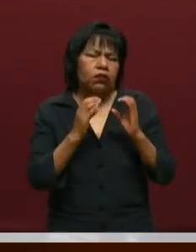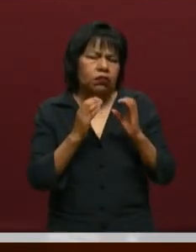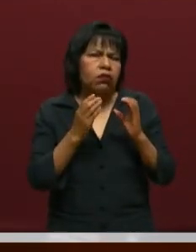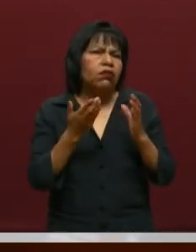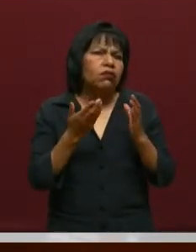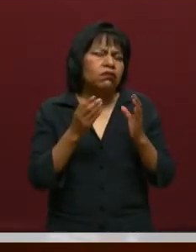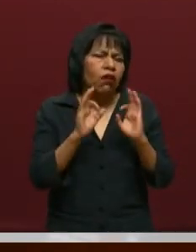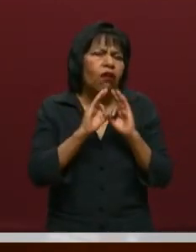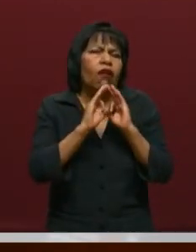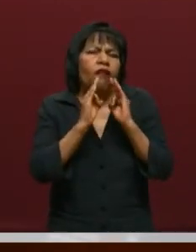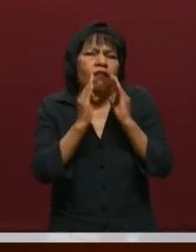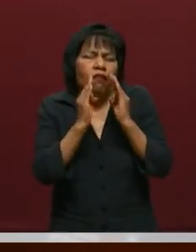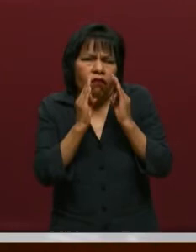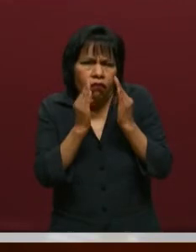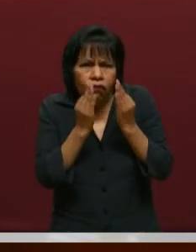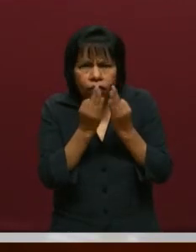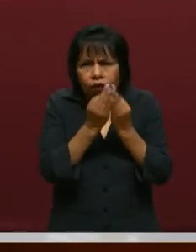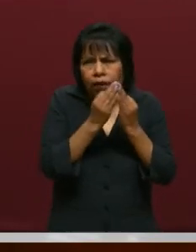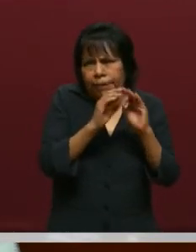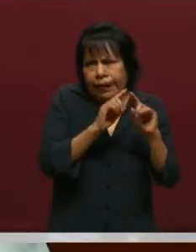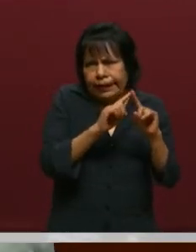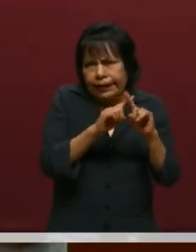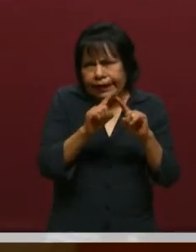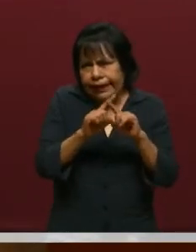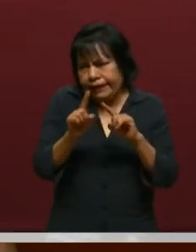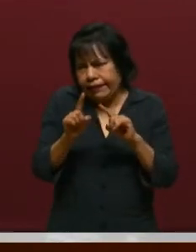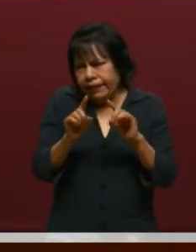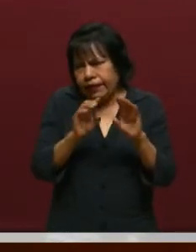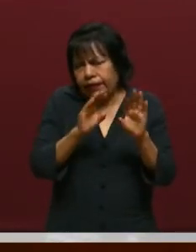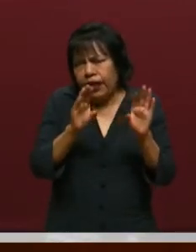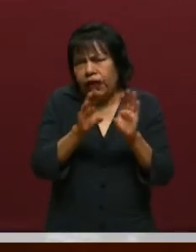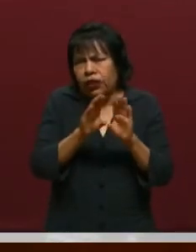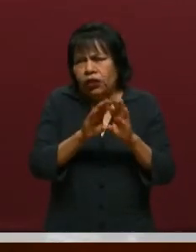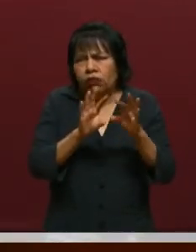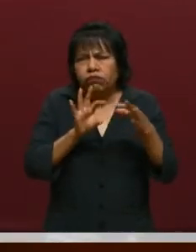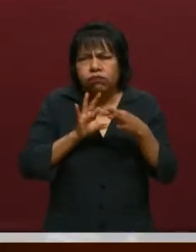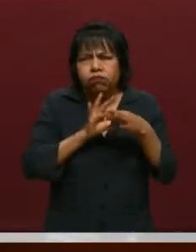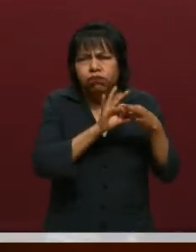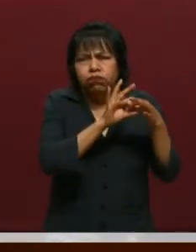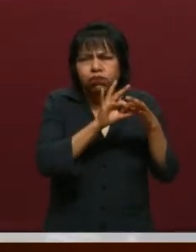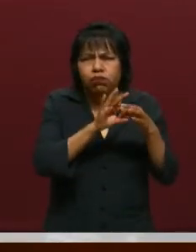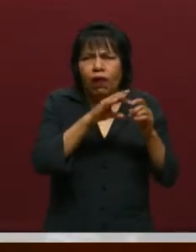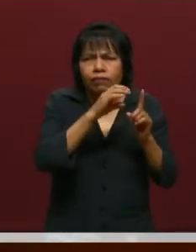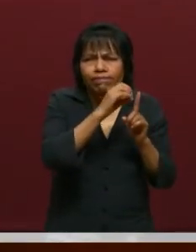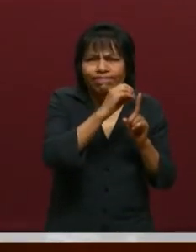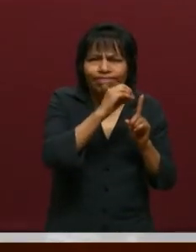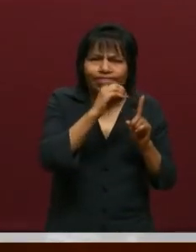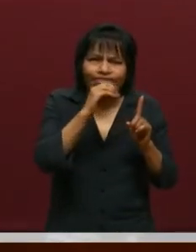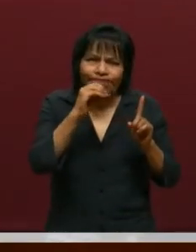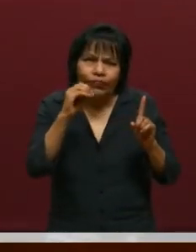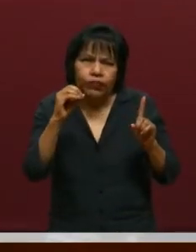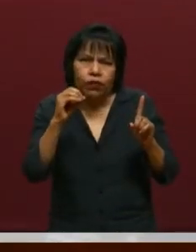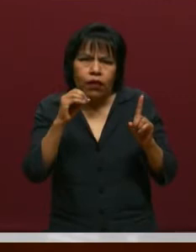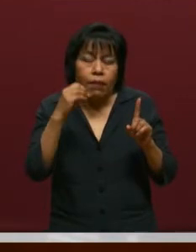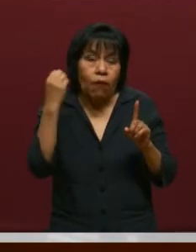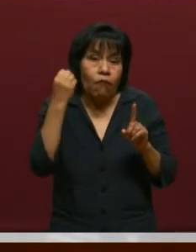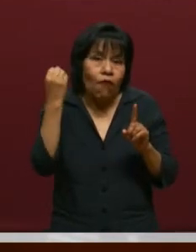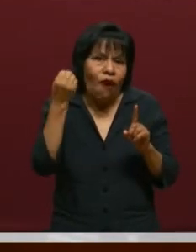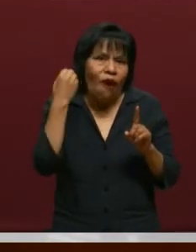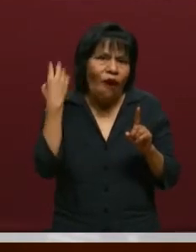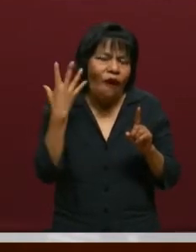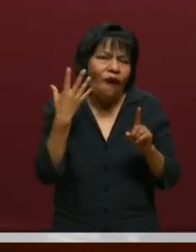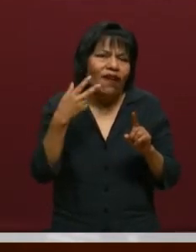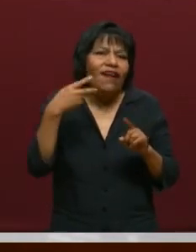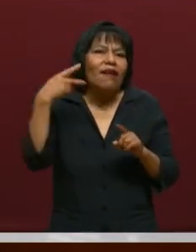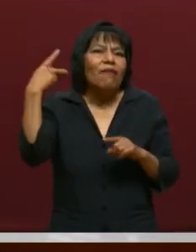esta forma de poder articular todo el proceso para que se diera este foro. Puebla es la sede